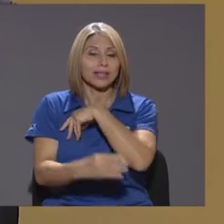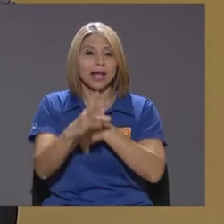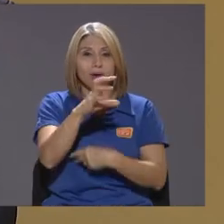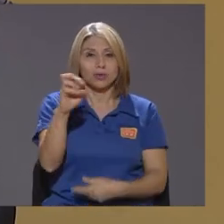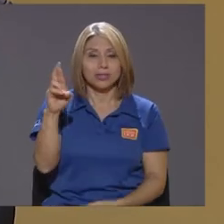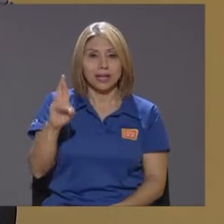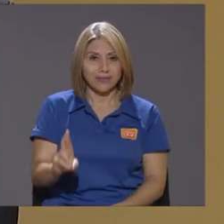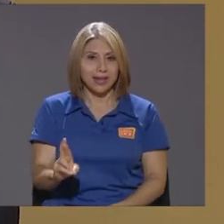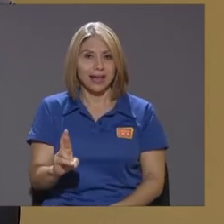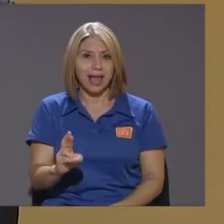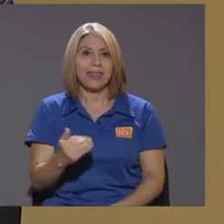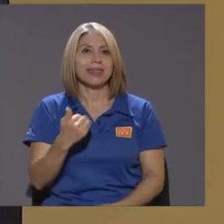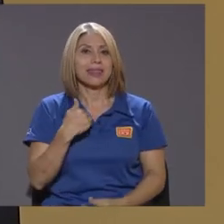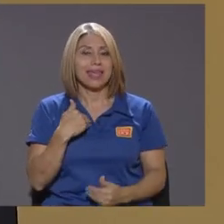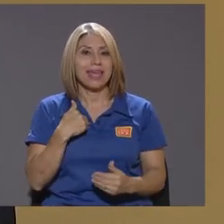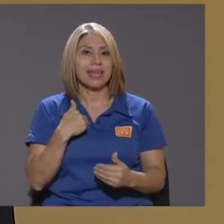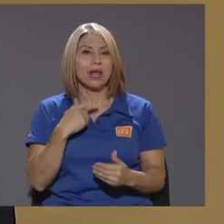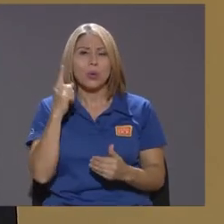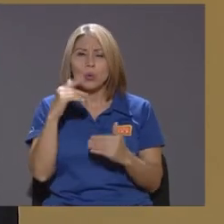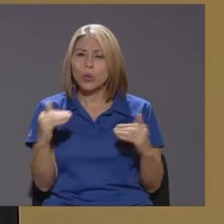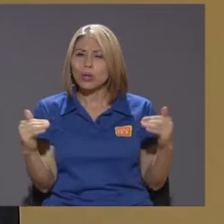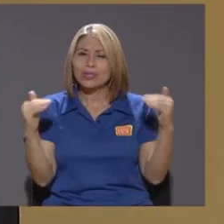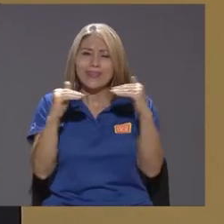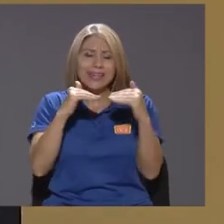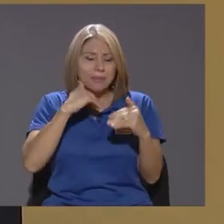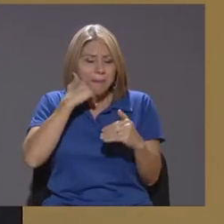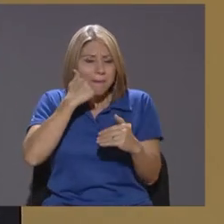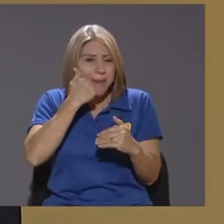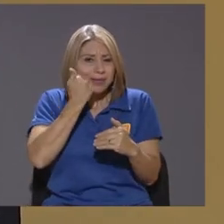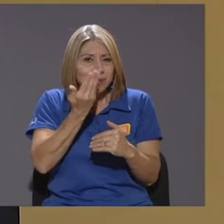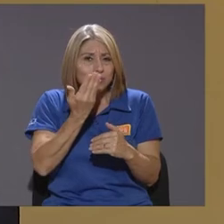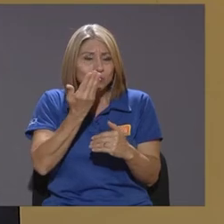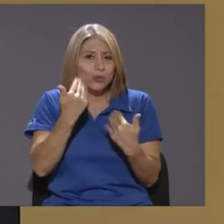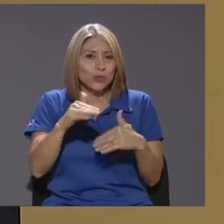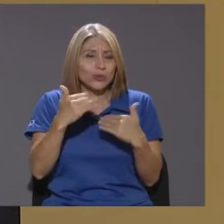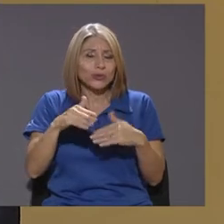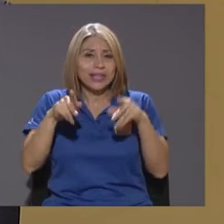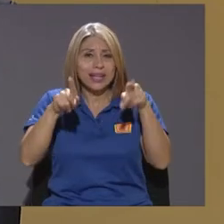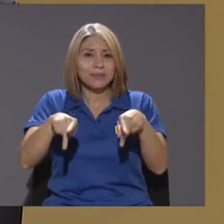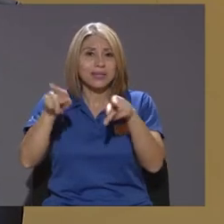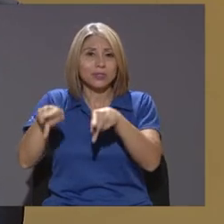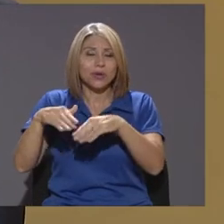tiene unos niveles más vergonzosos de pobreza entre las personas mayores de 65 años